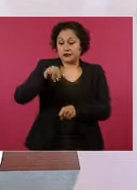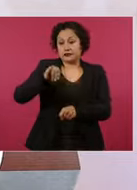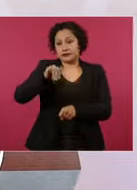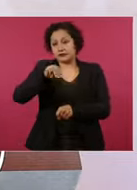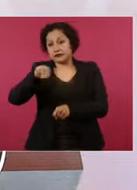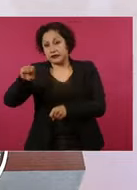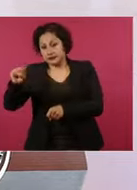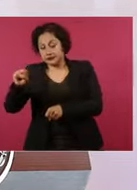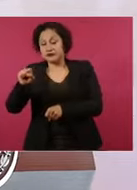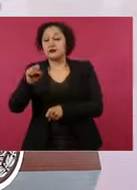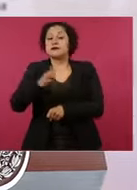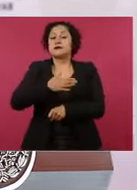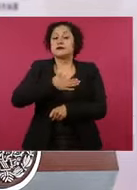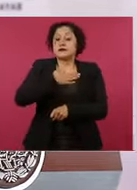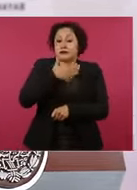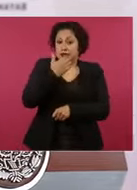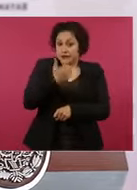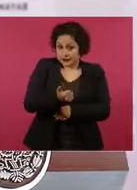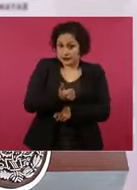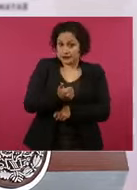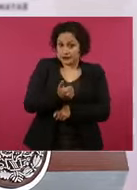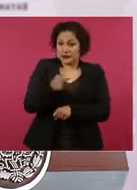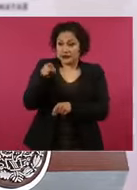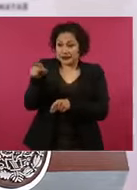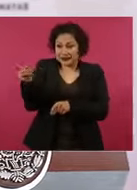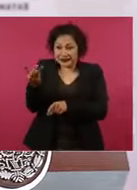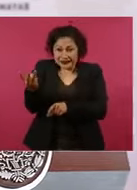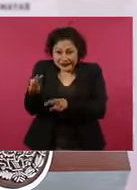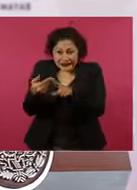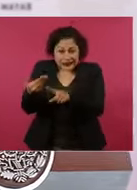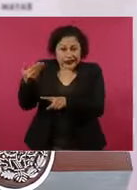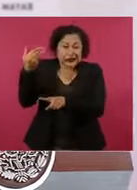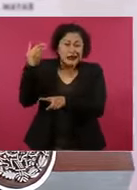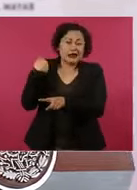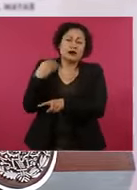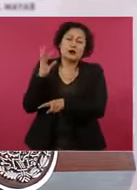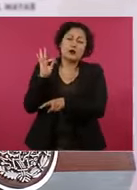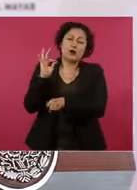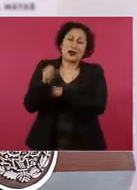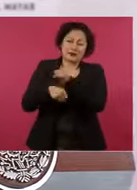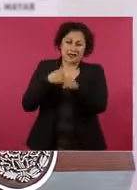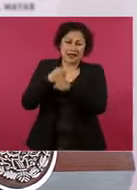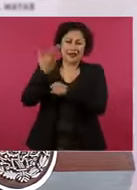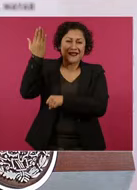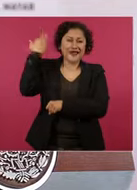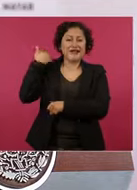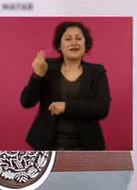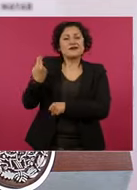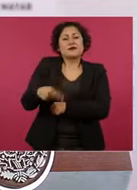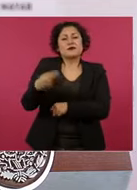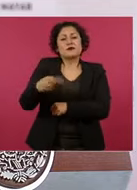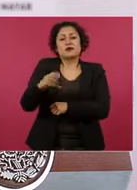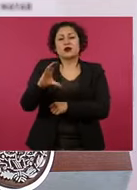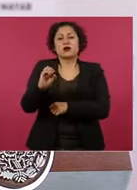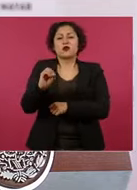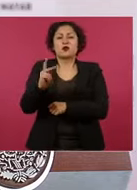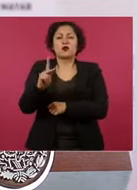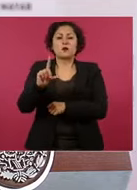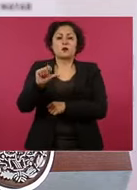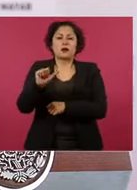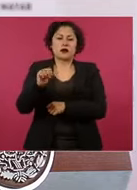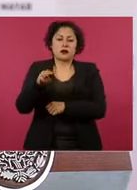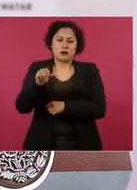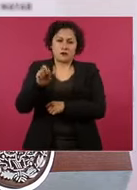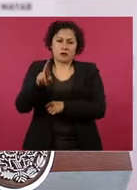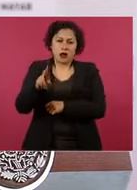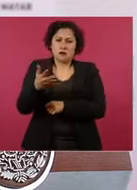surgieron hace más de 40 años como IMSS-Coplamar allá en